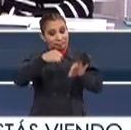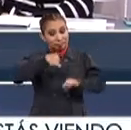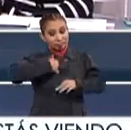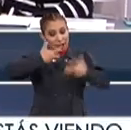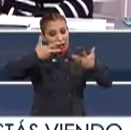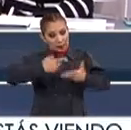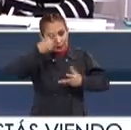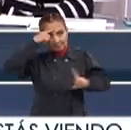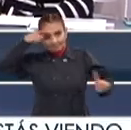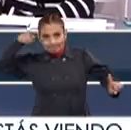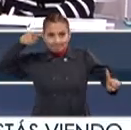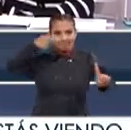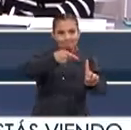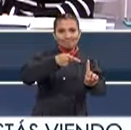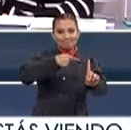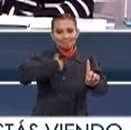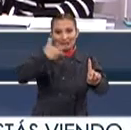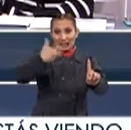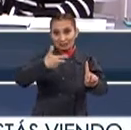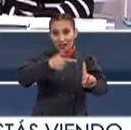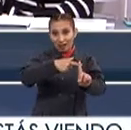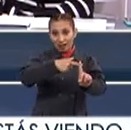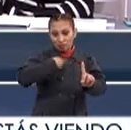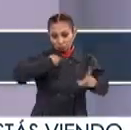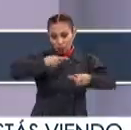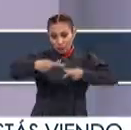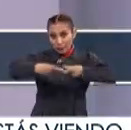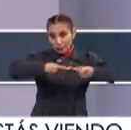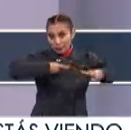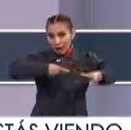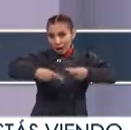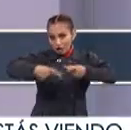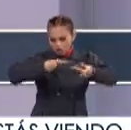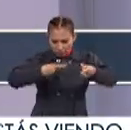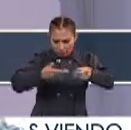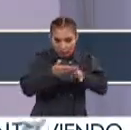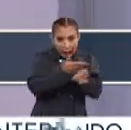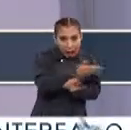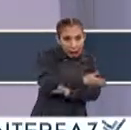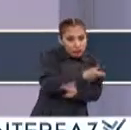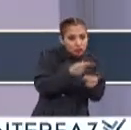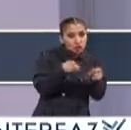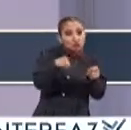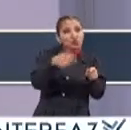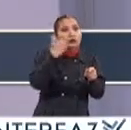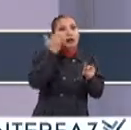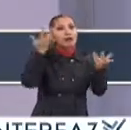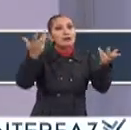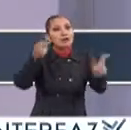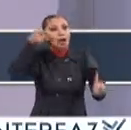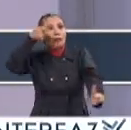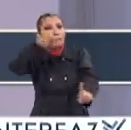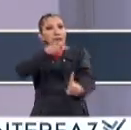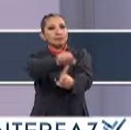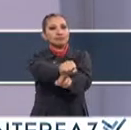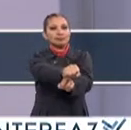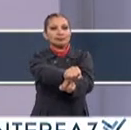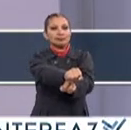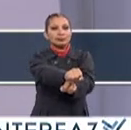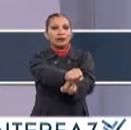Se plantee Objetivos Y pues Planee O tenga una planificación De todo Cómo realizar Estos objetivos